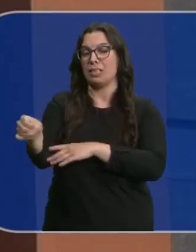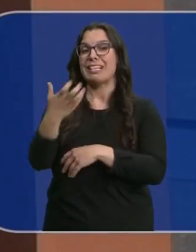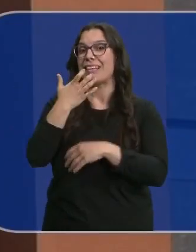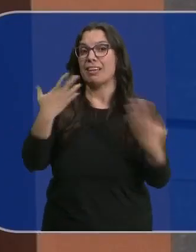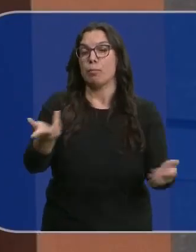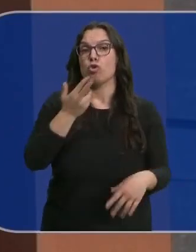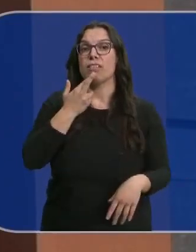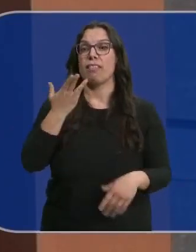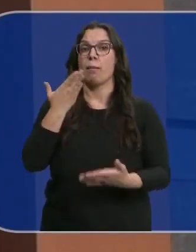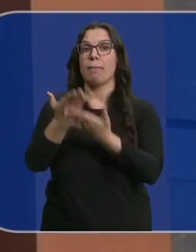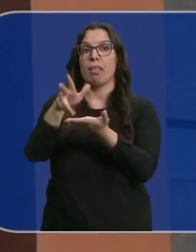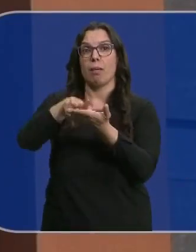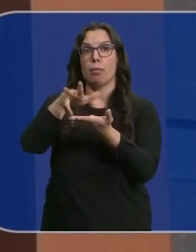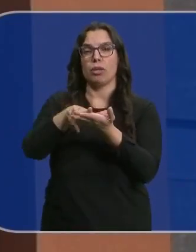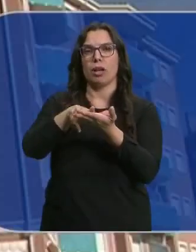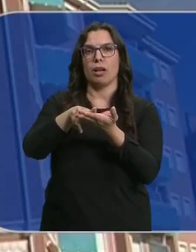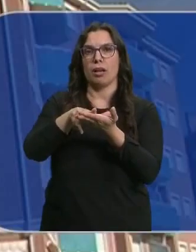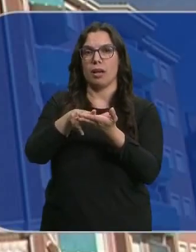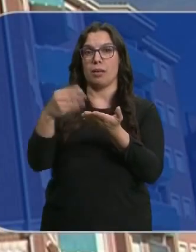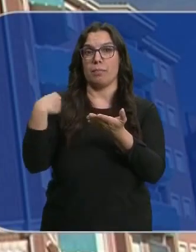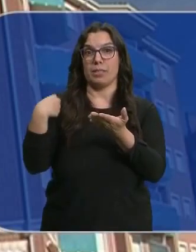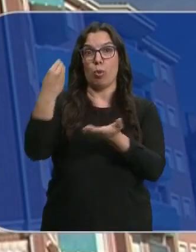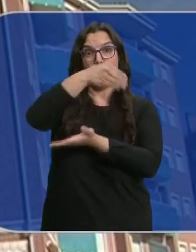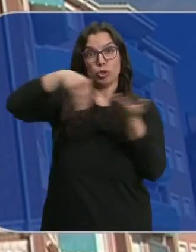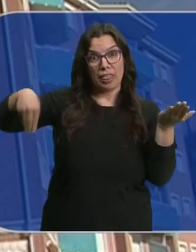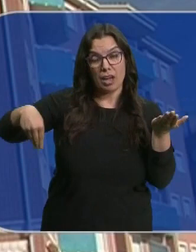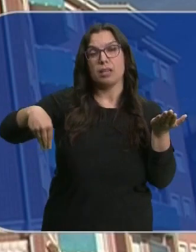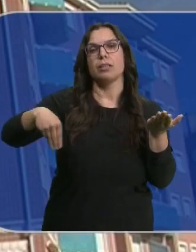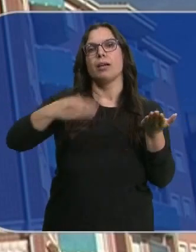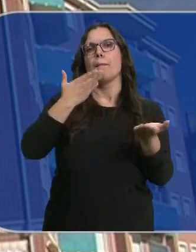Santander las solicitudes de este tipo se duplicaron en el último año.